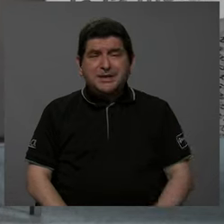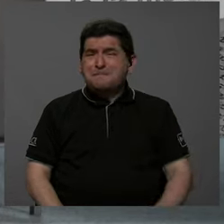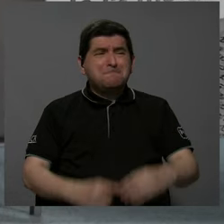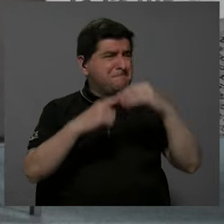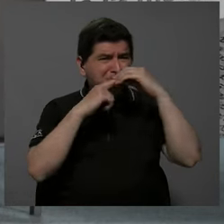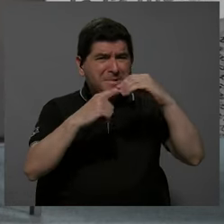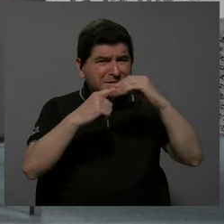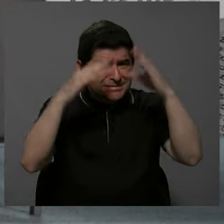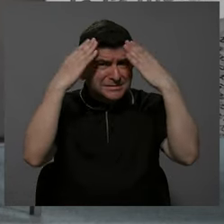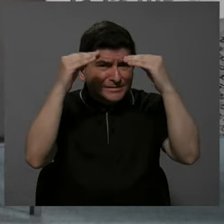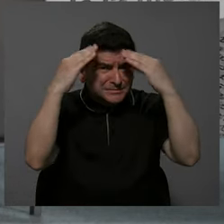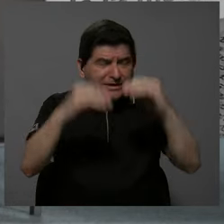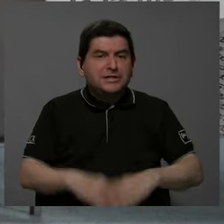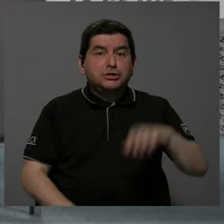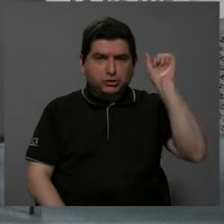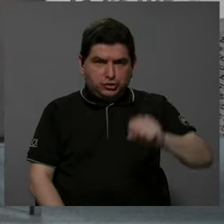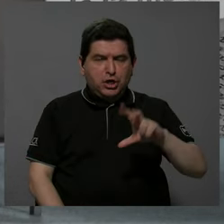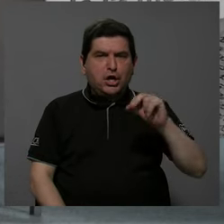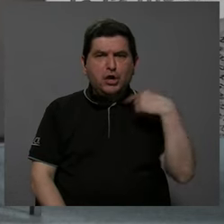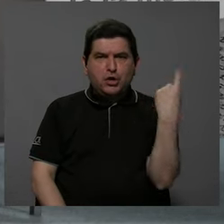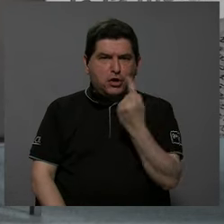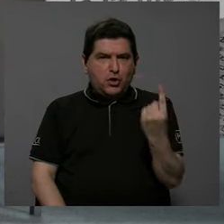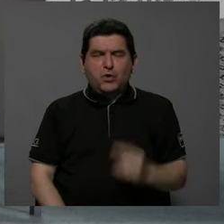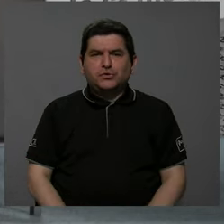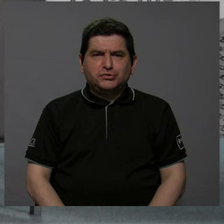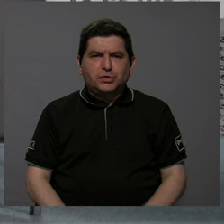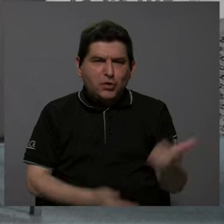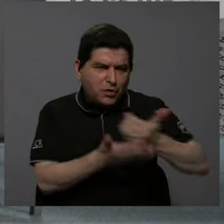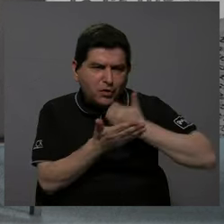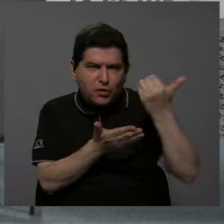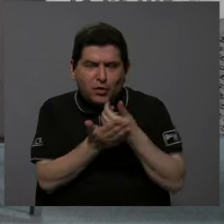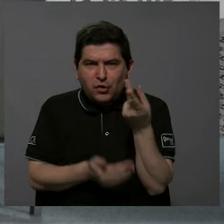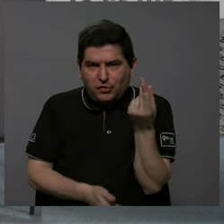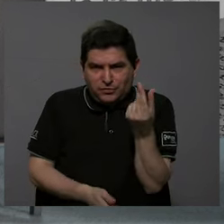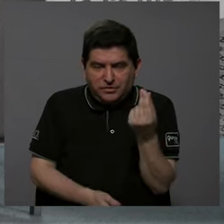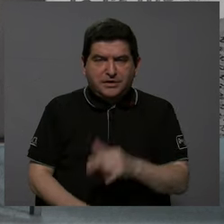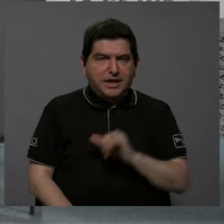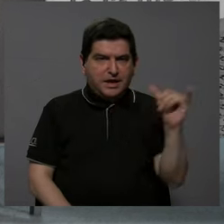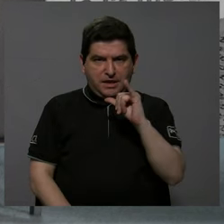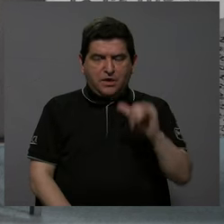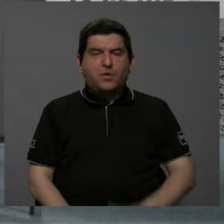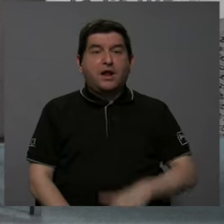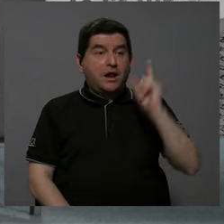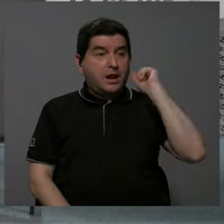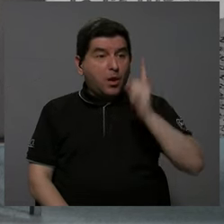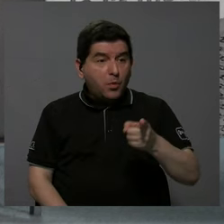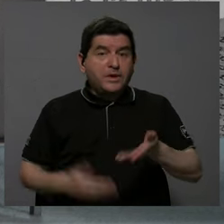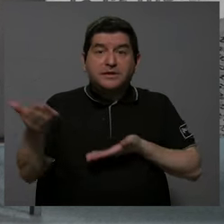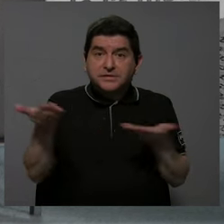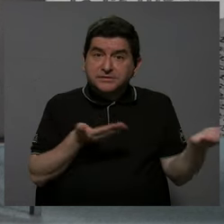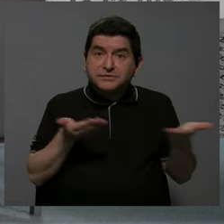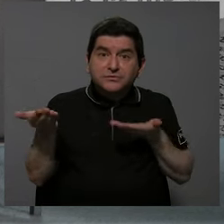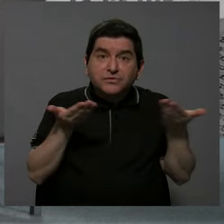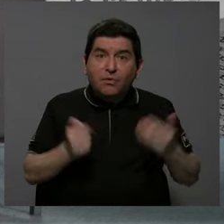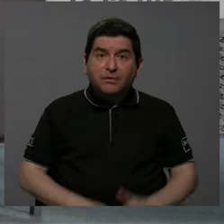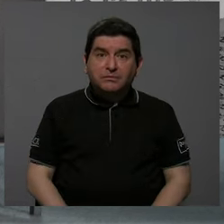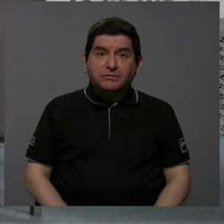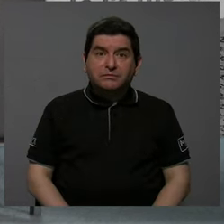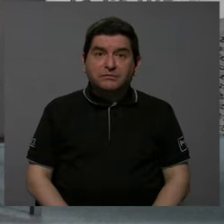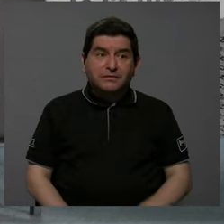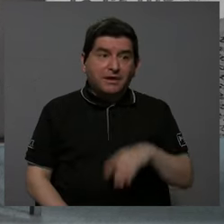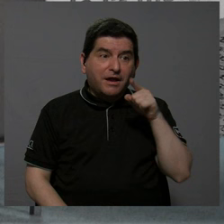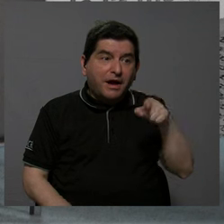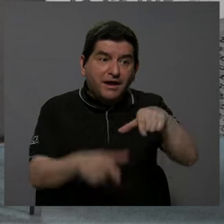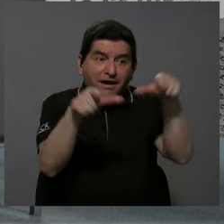más importante. Porque no solo desde la perspectiva de generación de recursos, sino también es desde la obligación de servicios. Porque